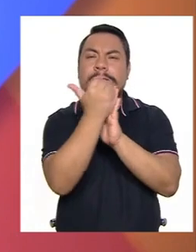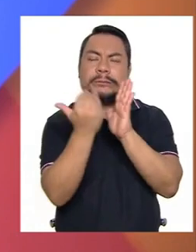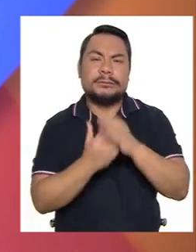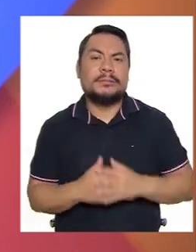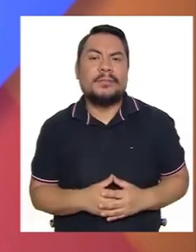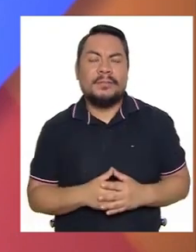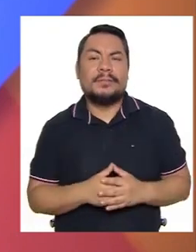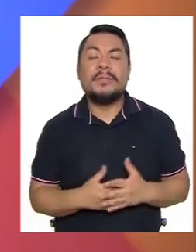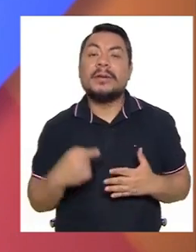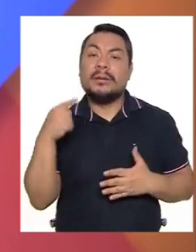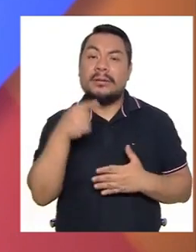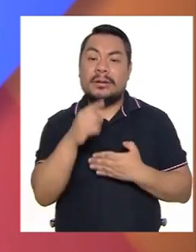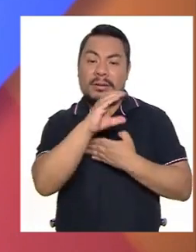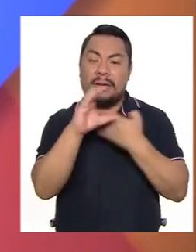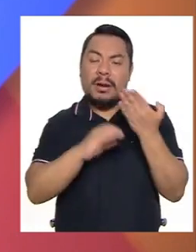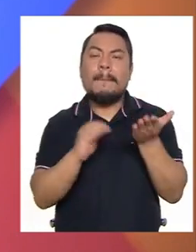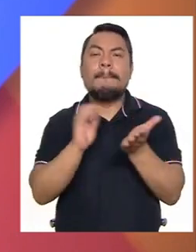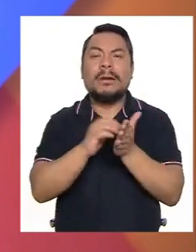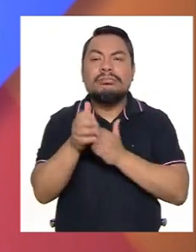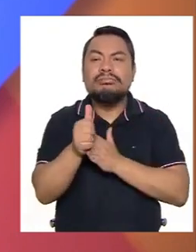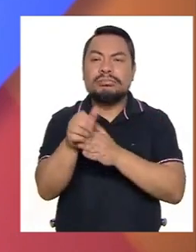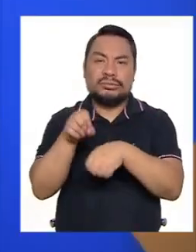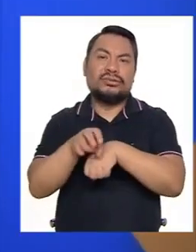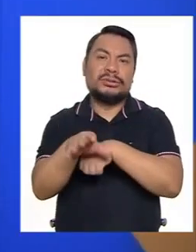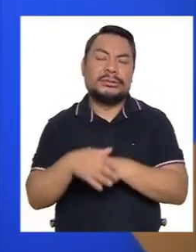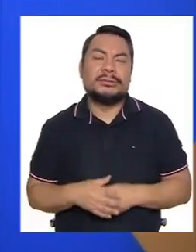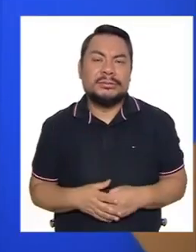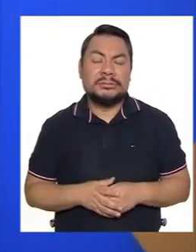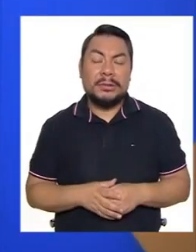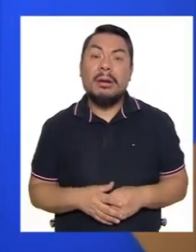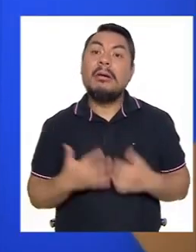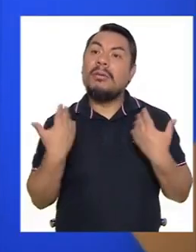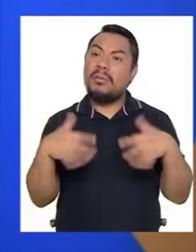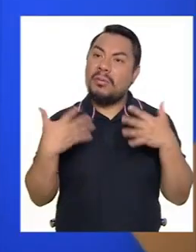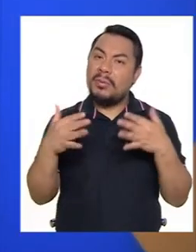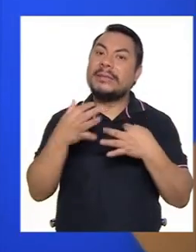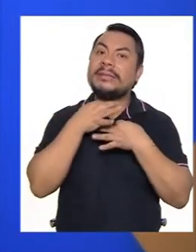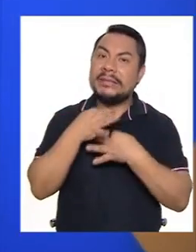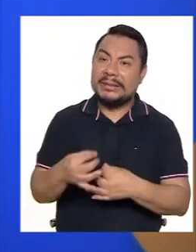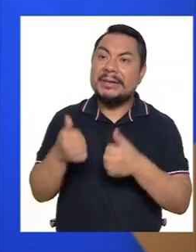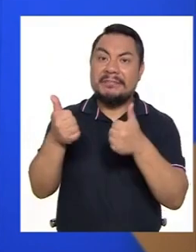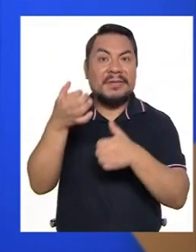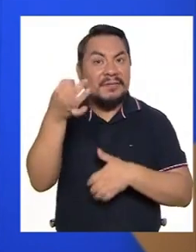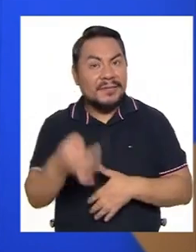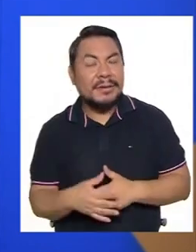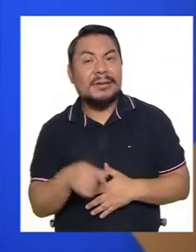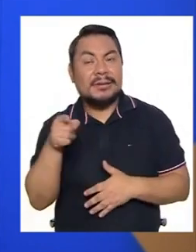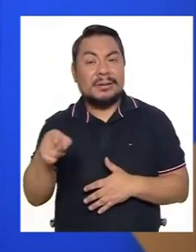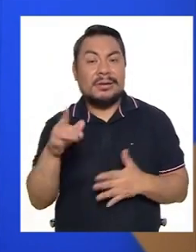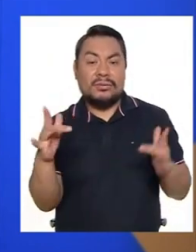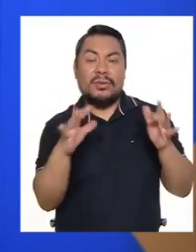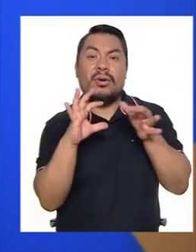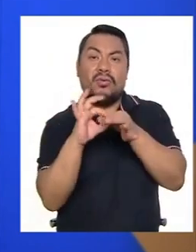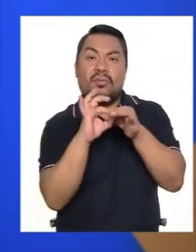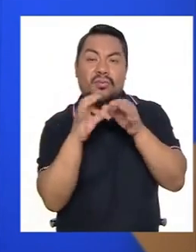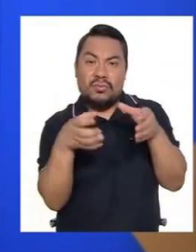lo que tenemos en Conadis, que es más de orientación. Qué interesante, de verdad. Bueno, ¿la RETA Libia Perú solo